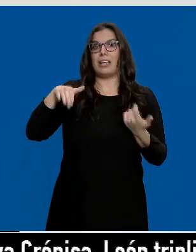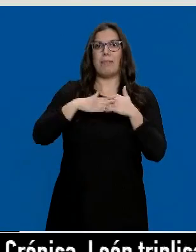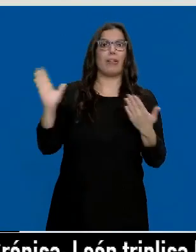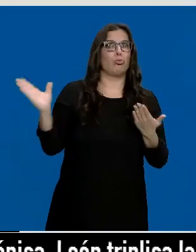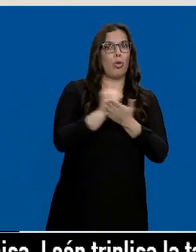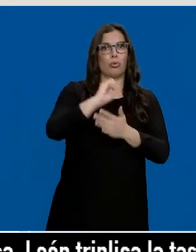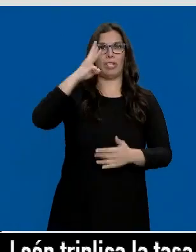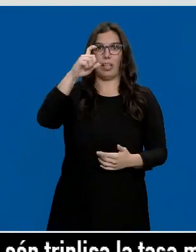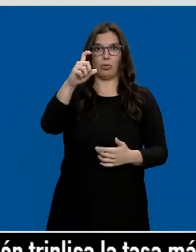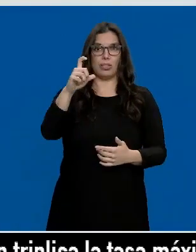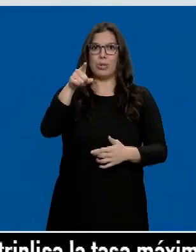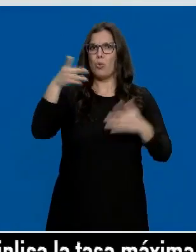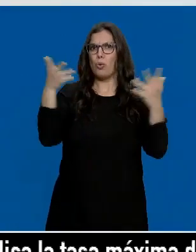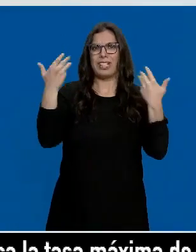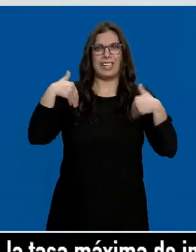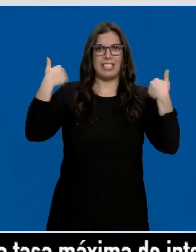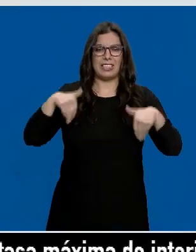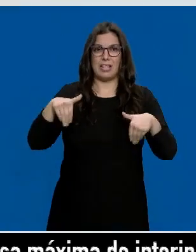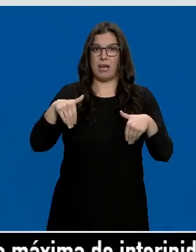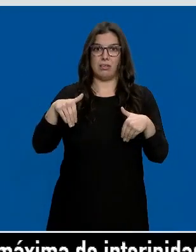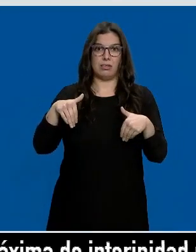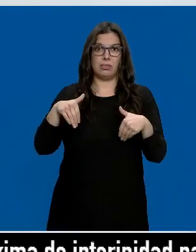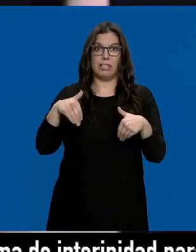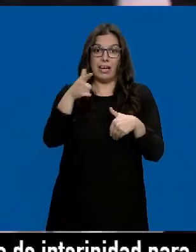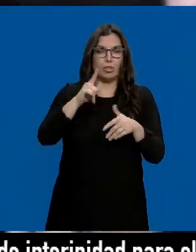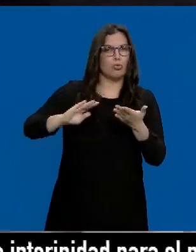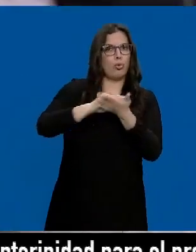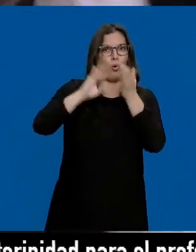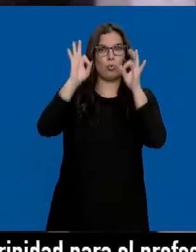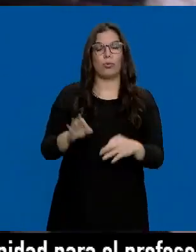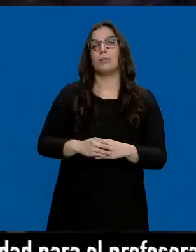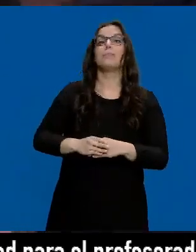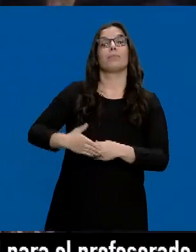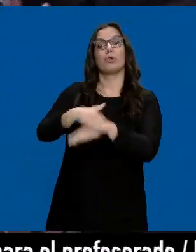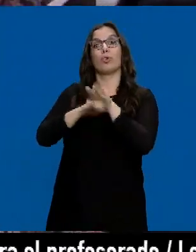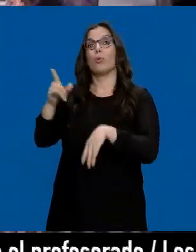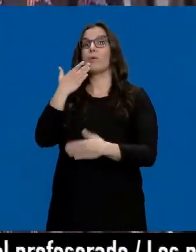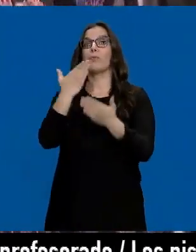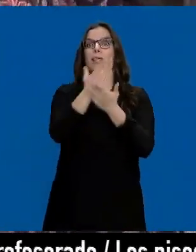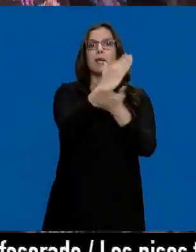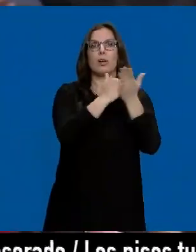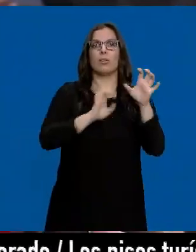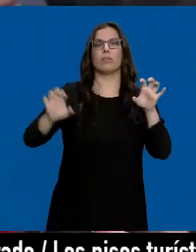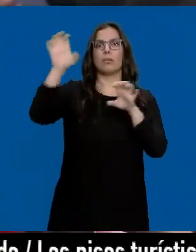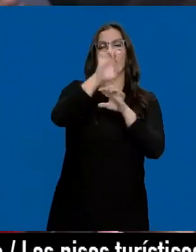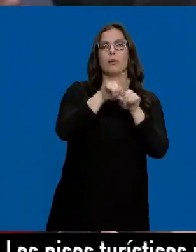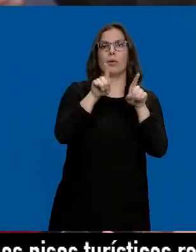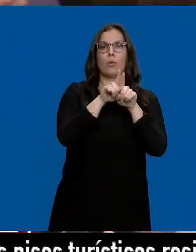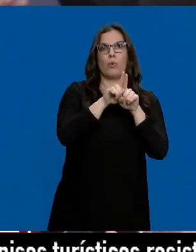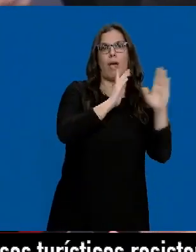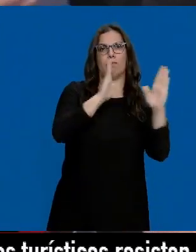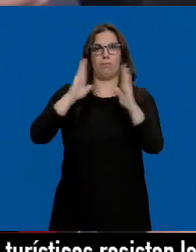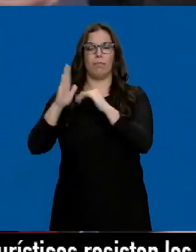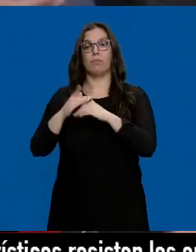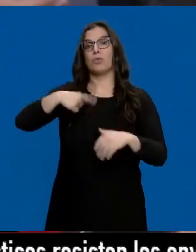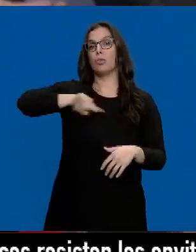población. Es urgente, es la salida. Moncloa pide las autonomías que contemporicen. Esta ministra lo que hace es